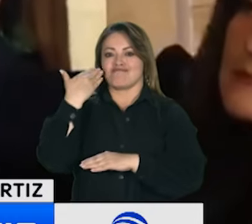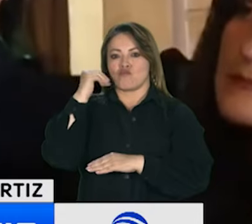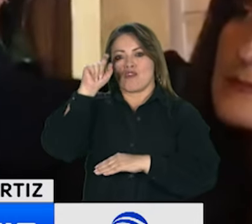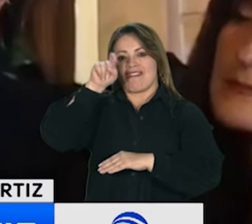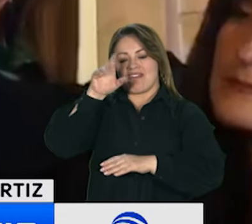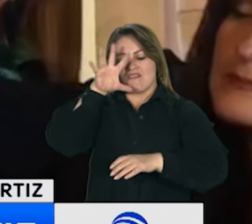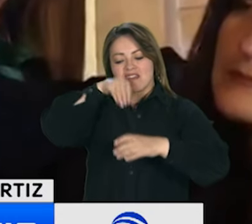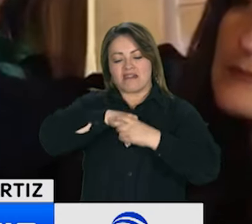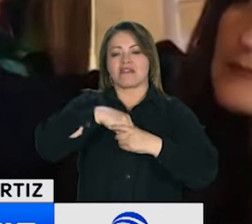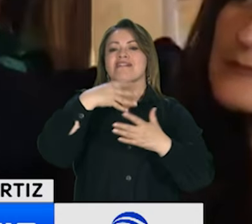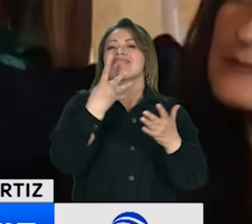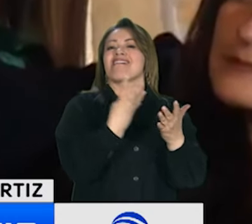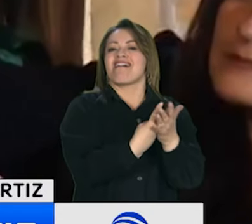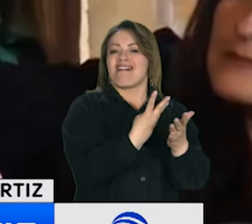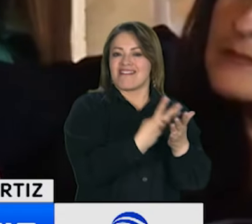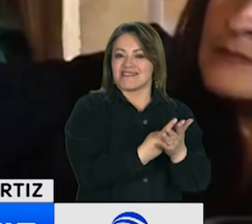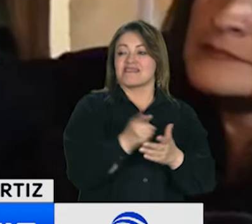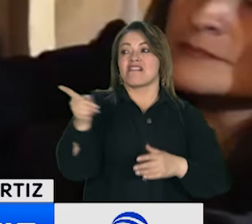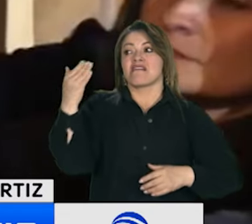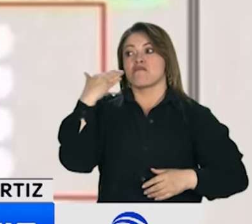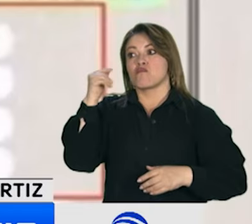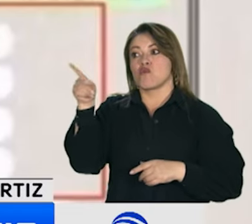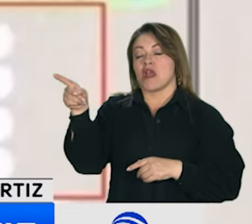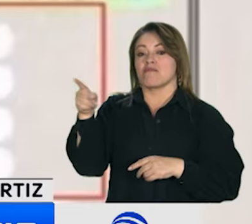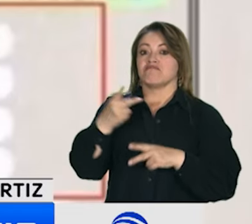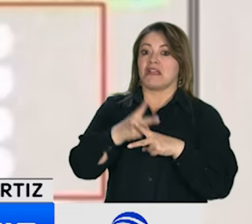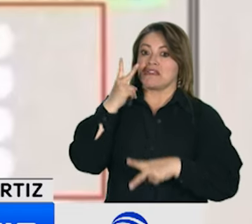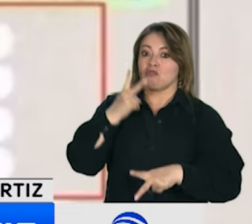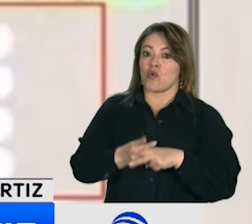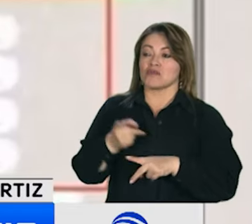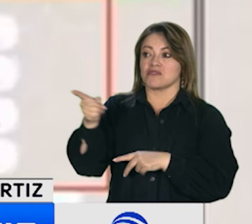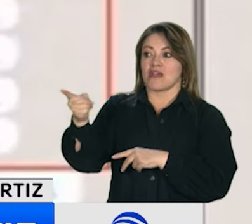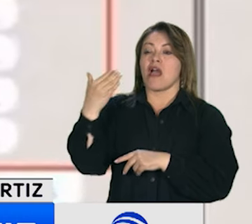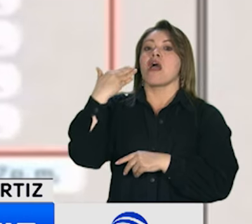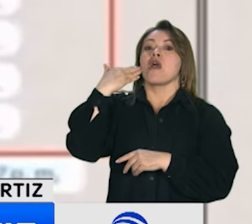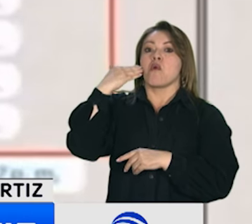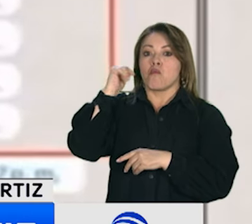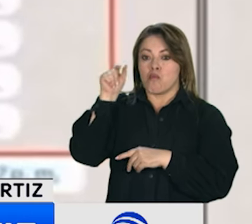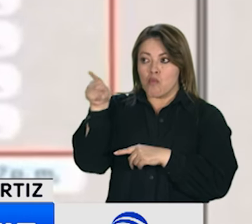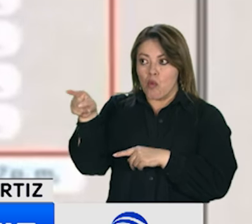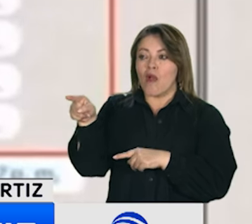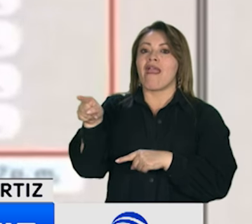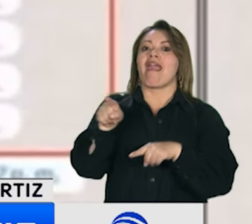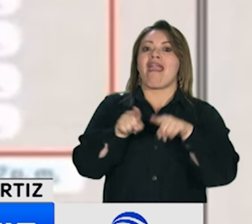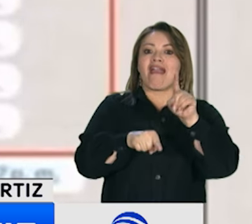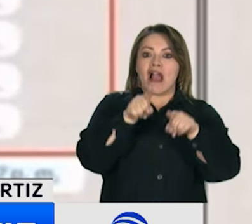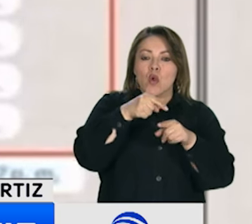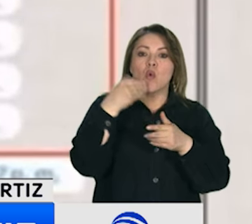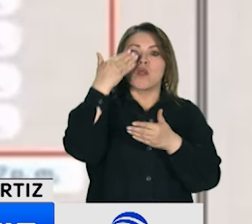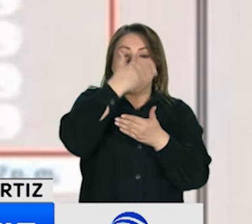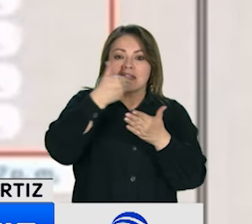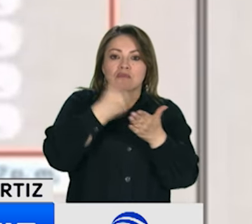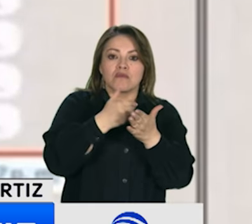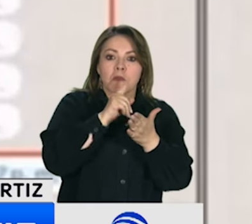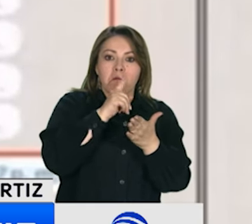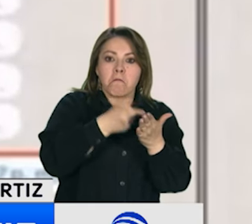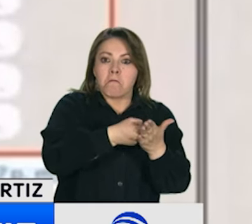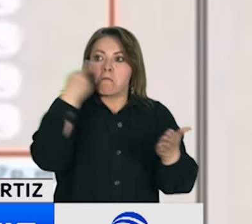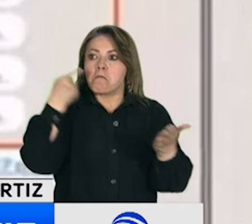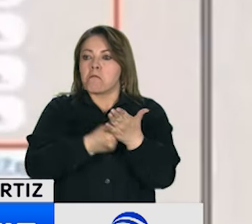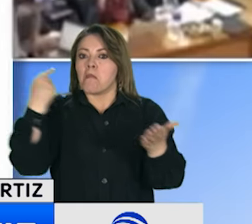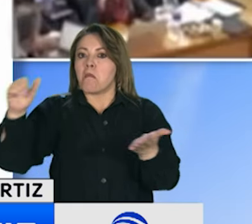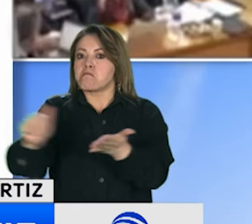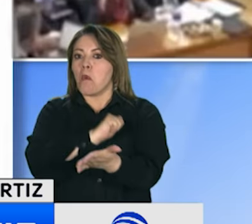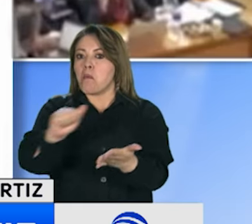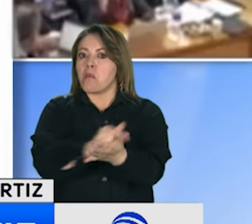cárcel, entre otras razones porque considera que la exfuncionaria ha eliminado o alterado pruebas en su contra. Dicha